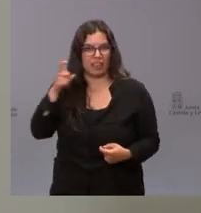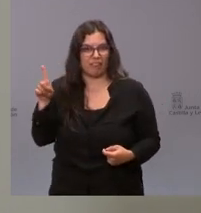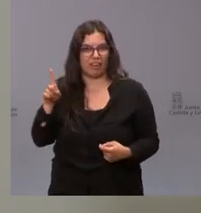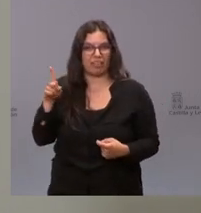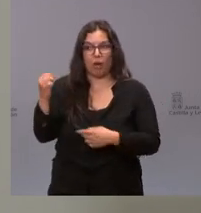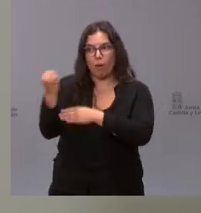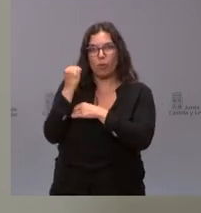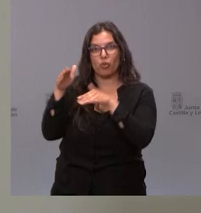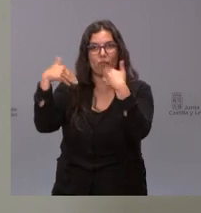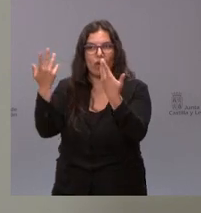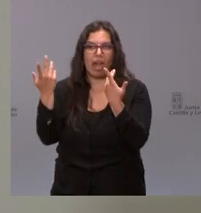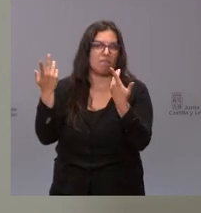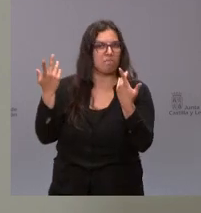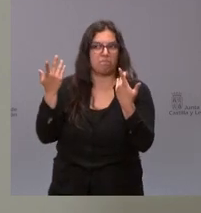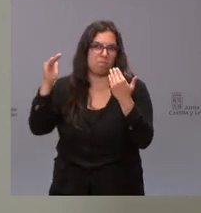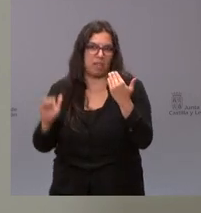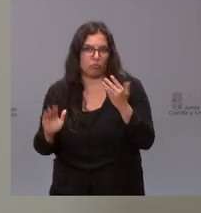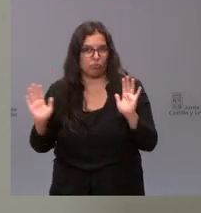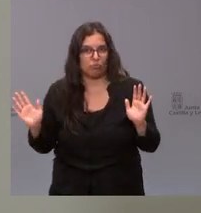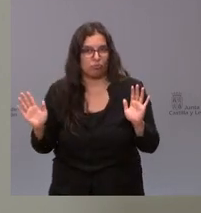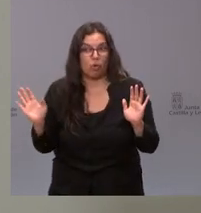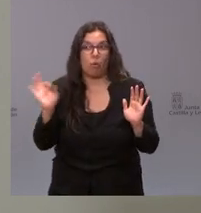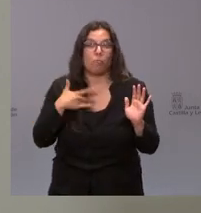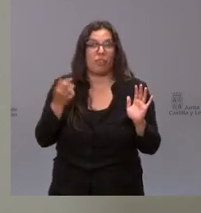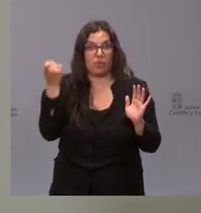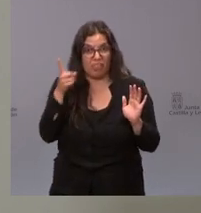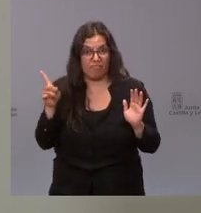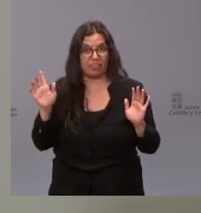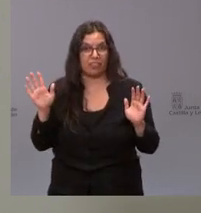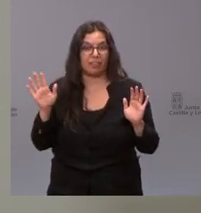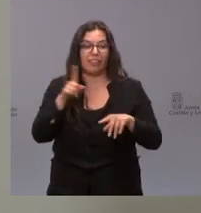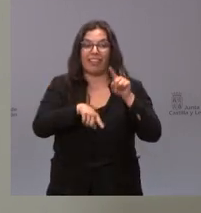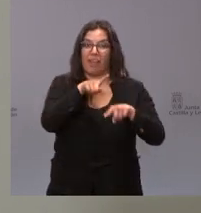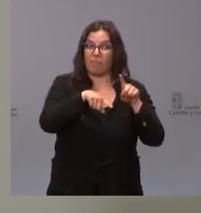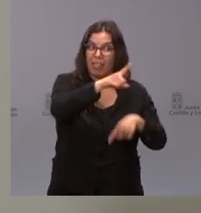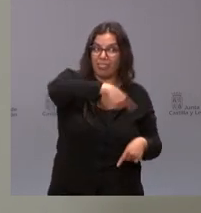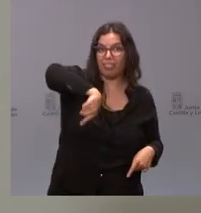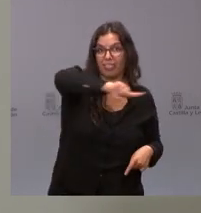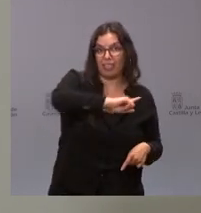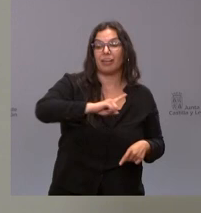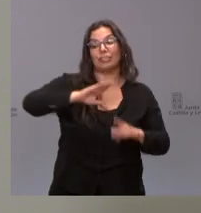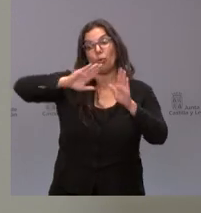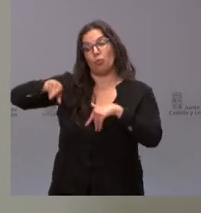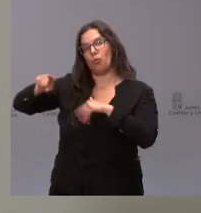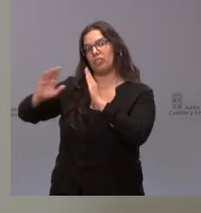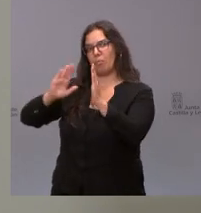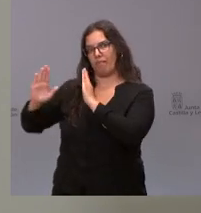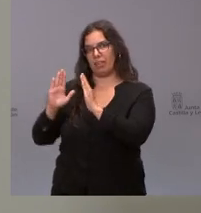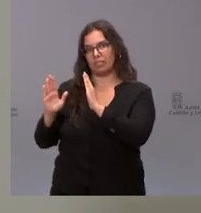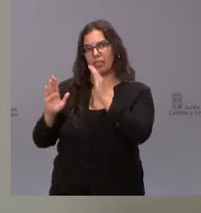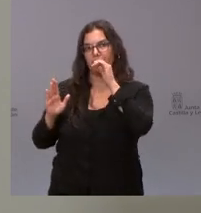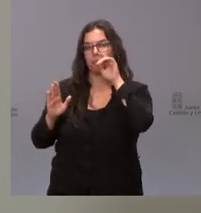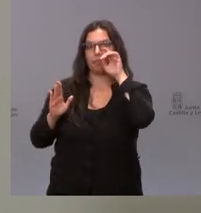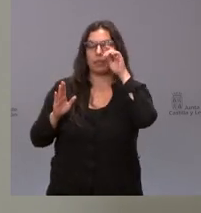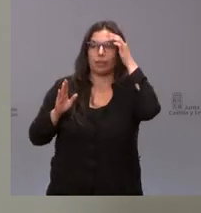respaldo externo sería mucho menor o quizá inexistente ¿no? y por tanto esta última fase que nosotros